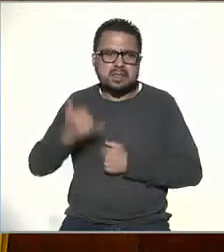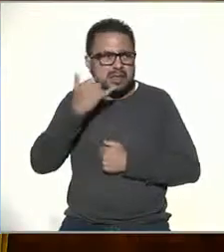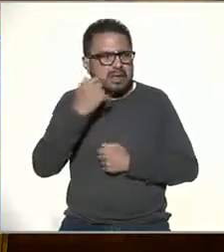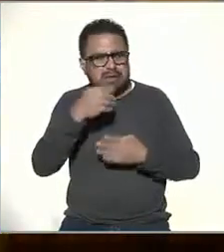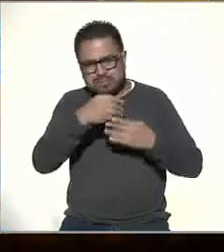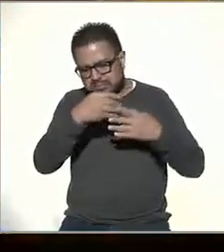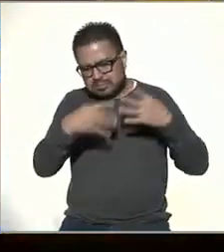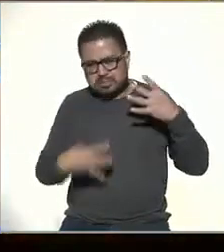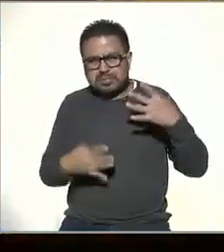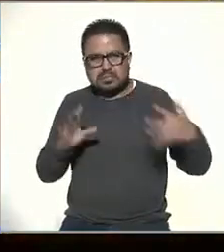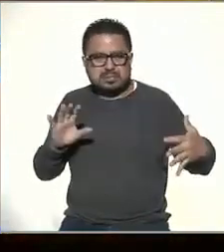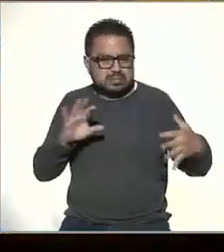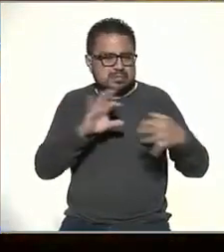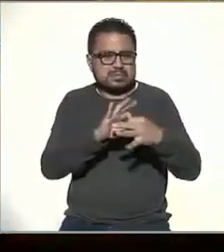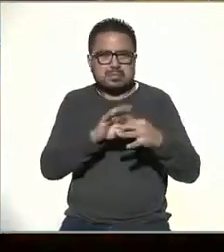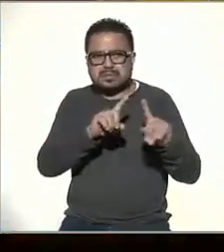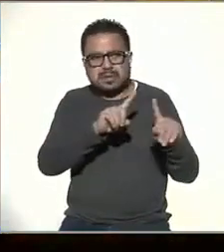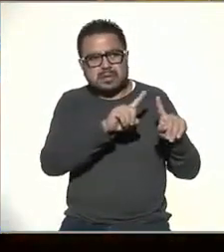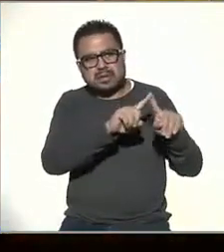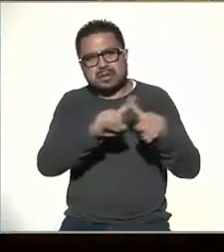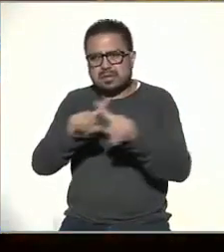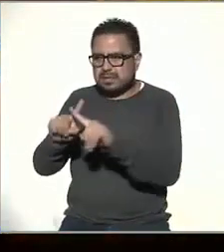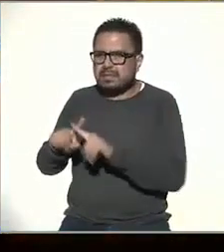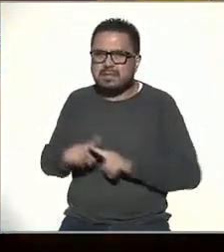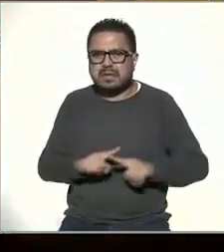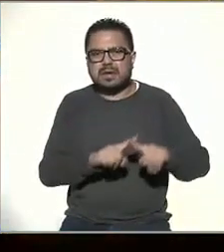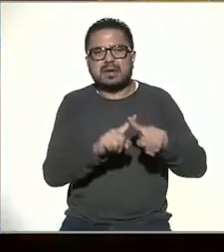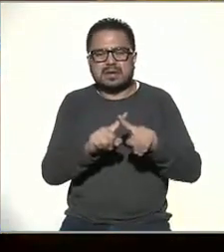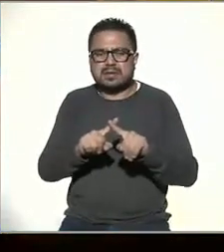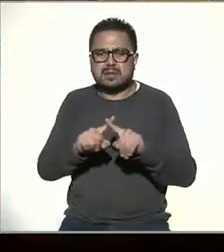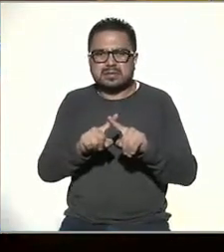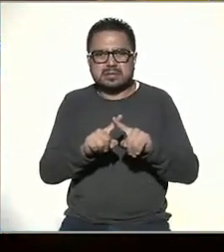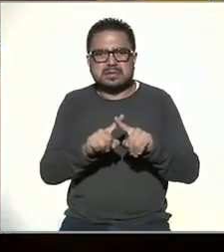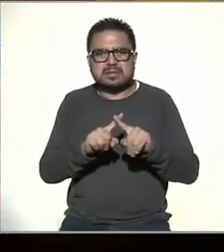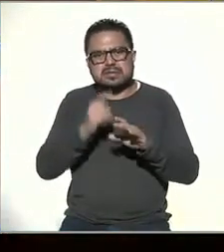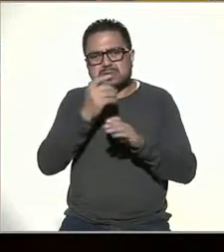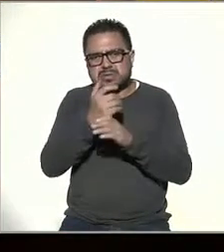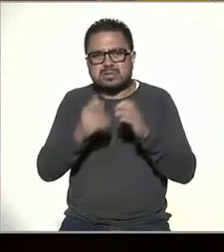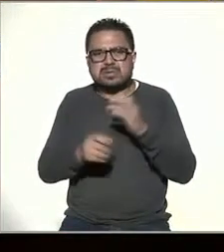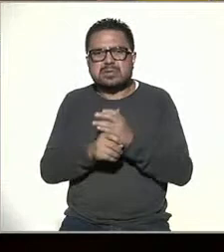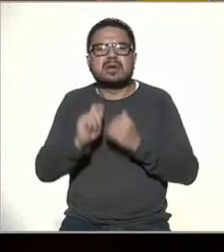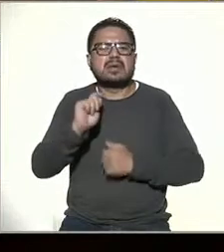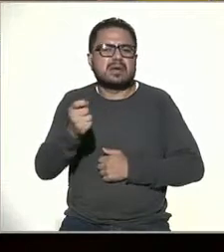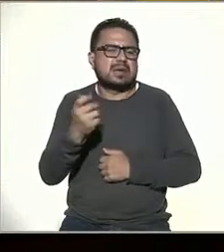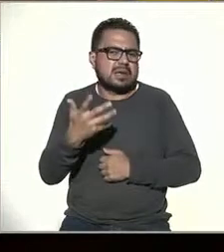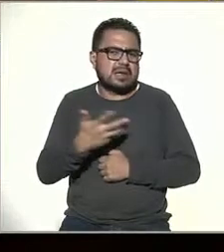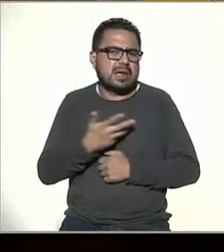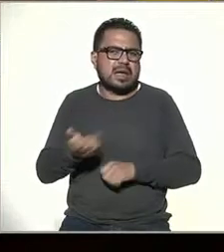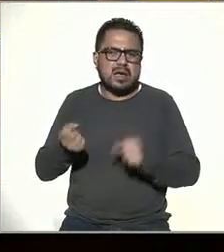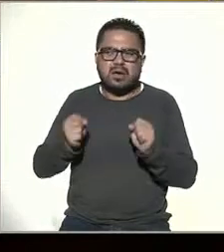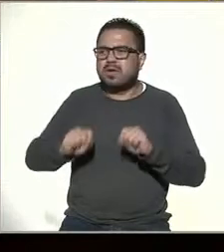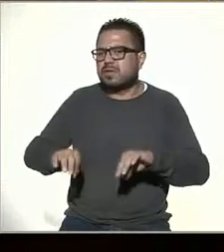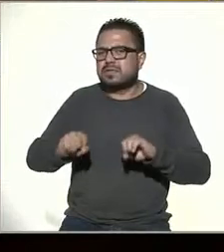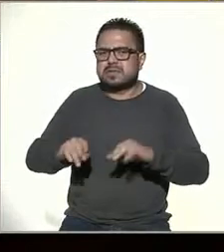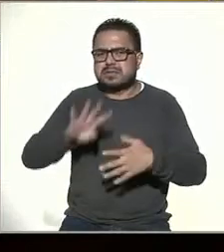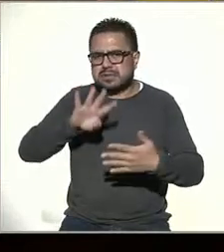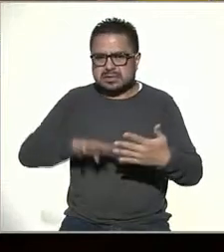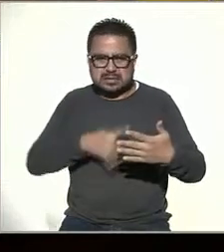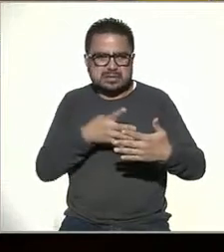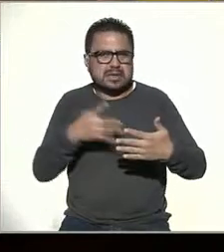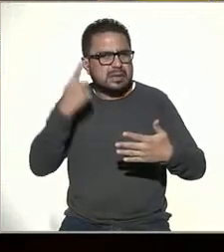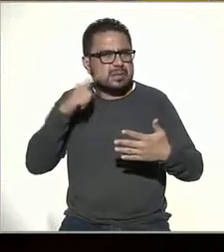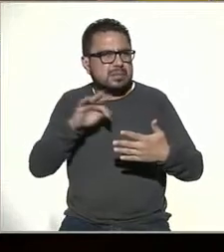etcétera. Es la adaptación de diferentes elementos que van teniendo las oficinas de estadística para